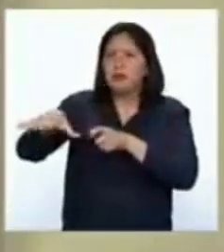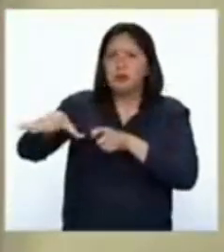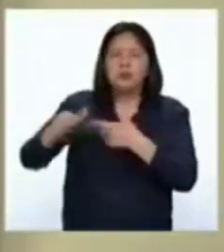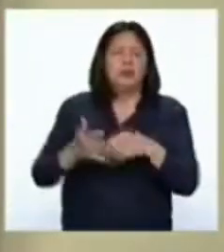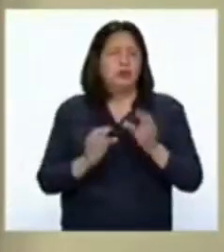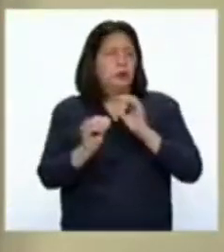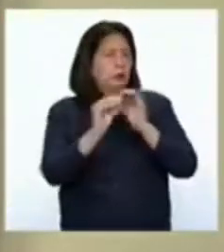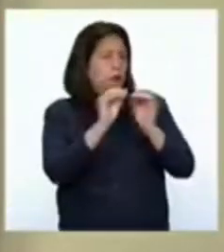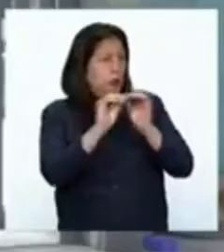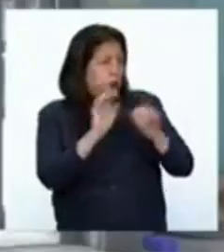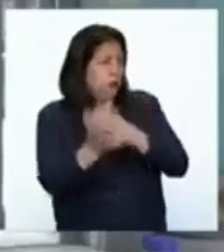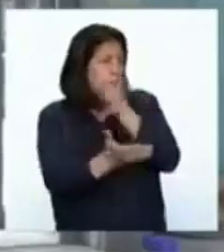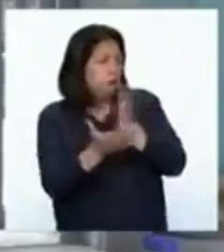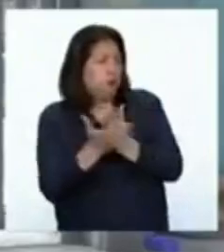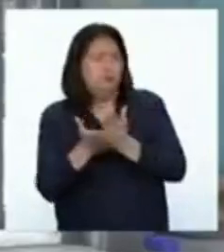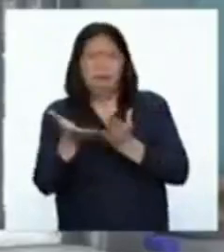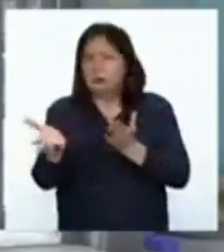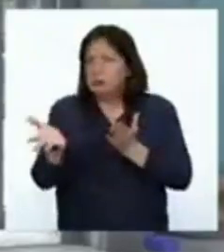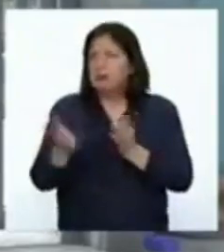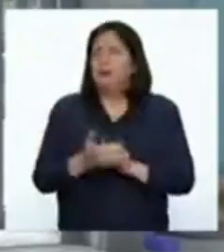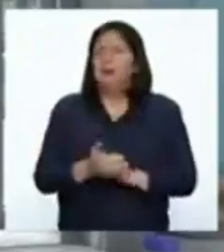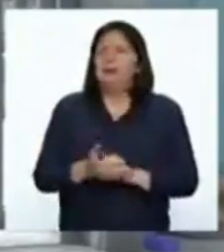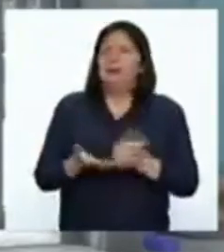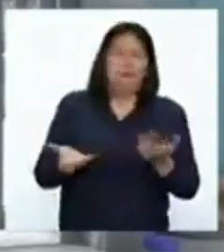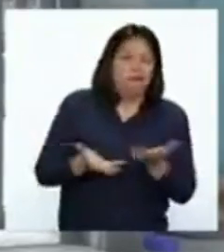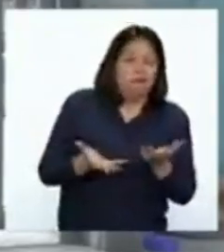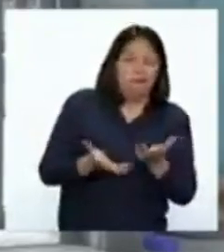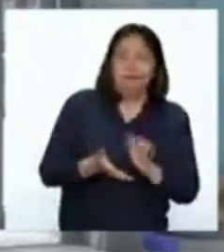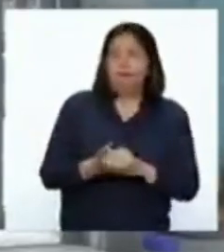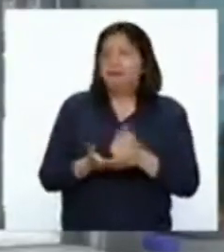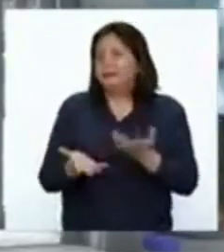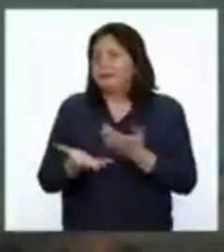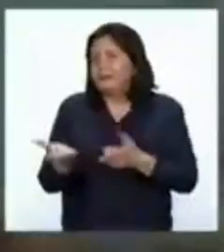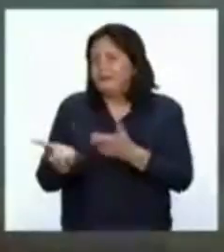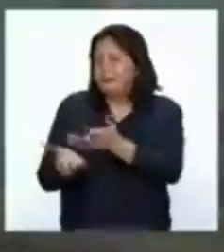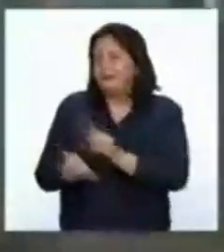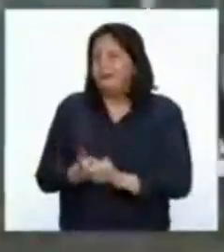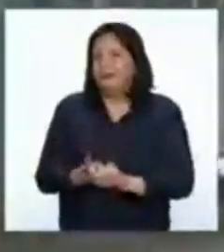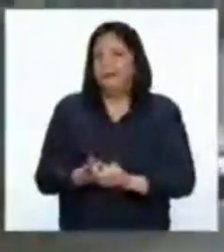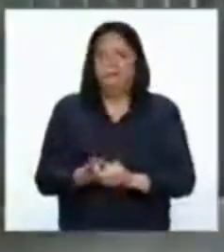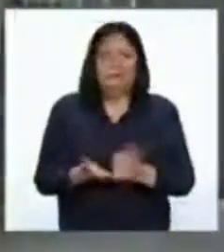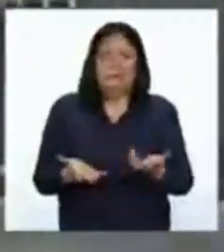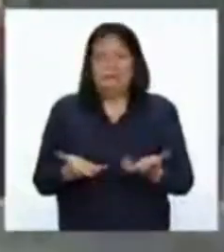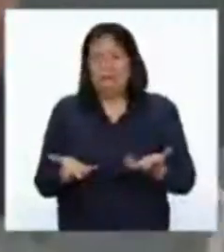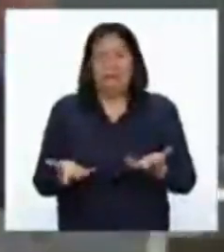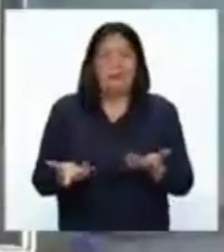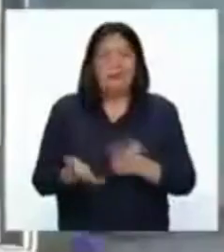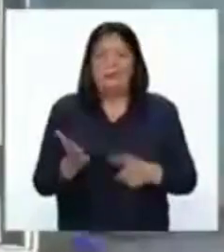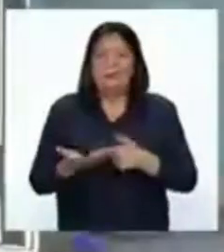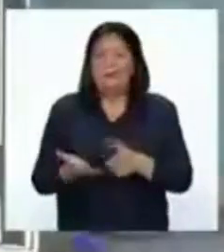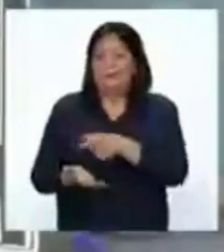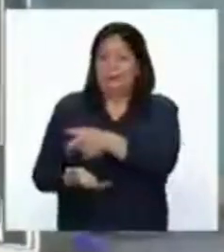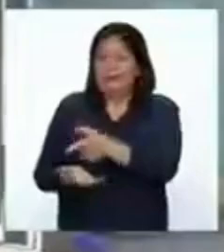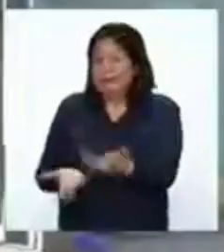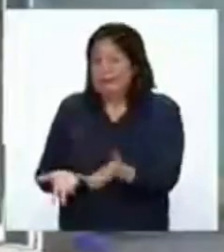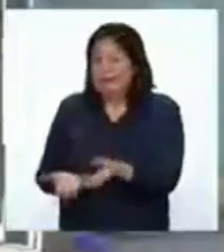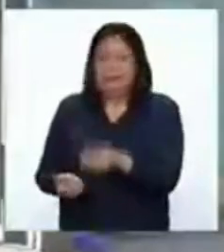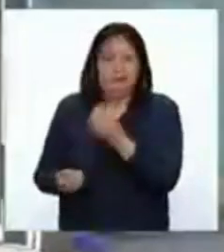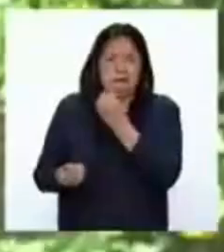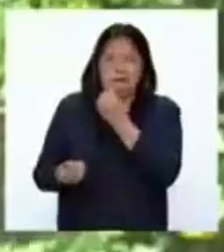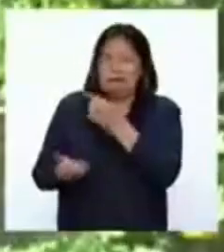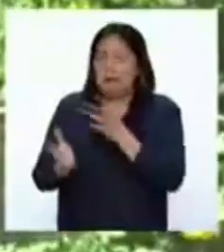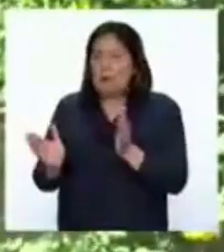solucionar problemas que están generando desnutrición o anemia